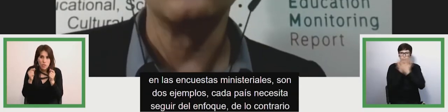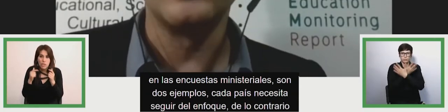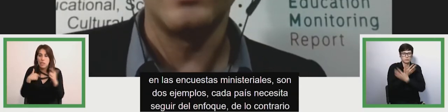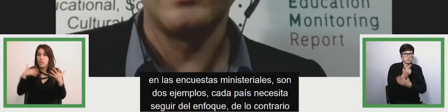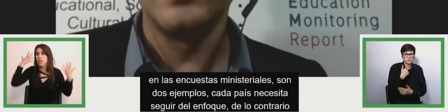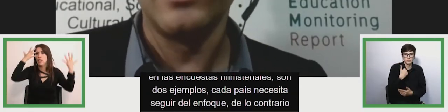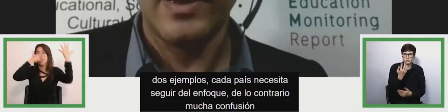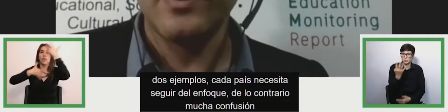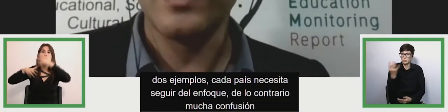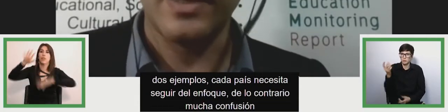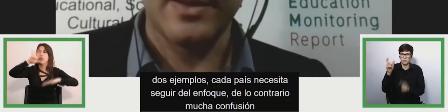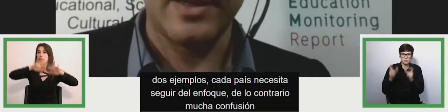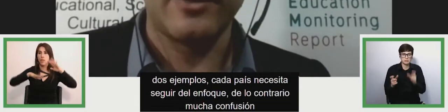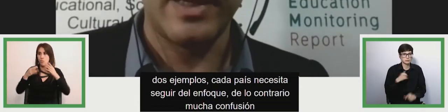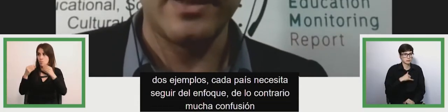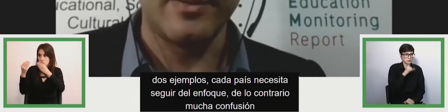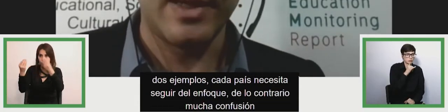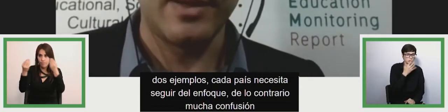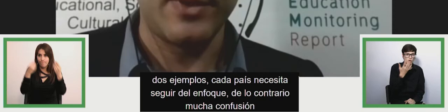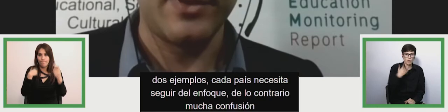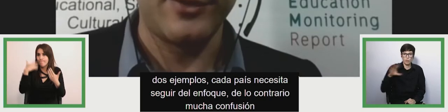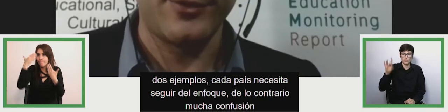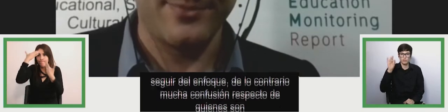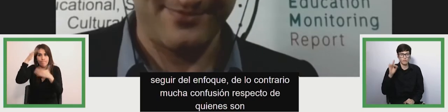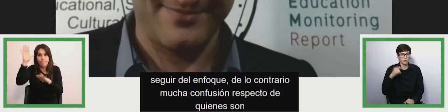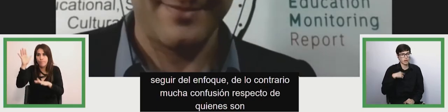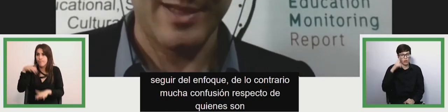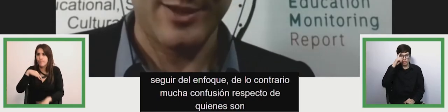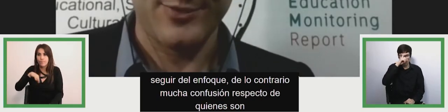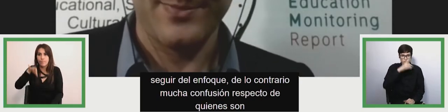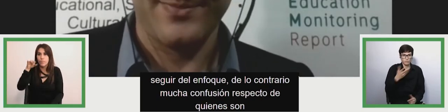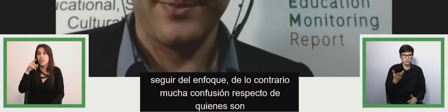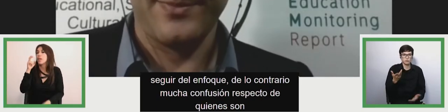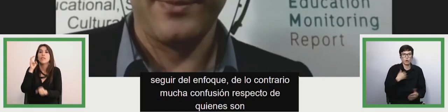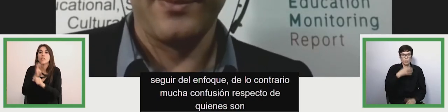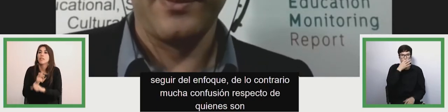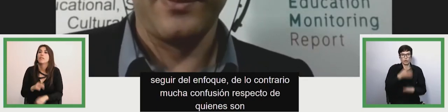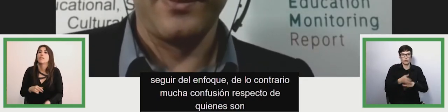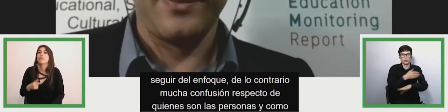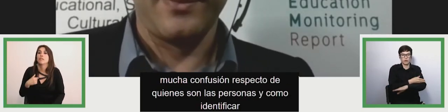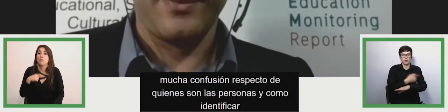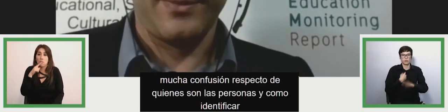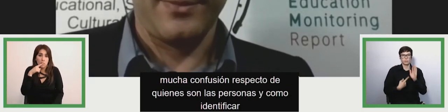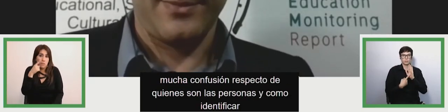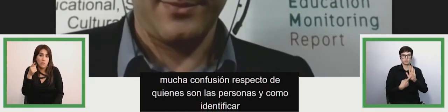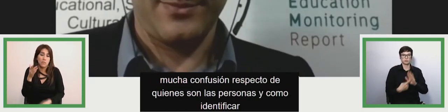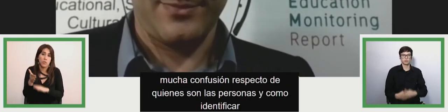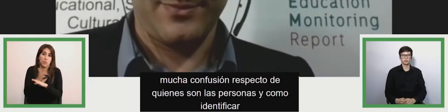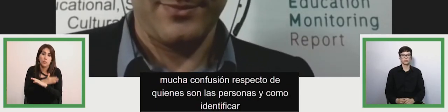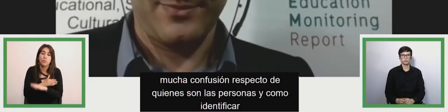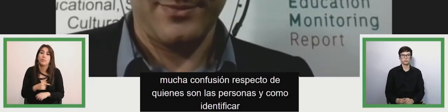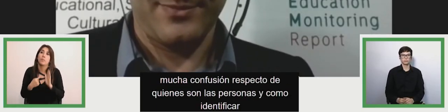son las personas y cómo identificarlos como los identifiqué en mi en mi presentación